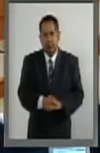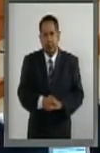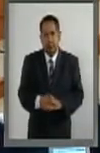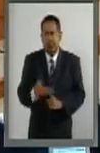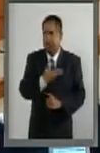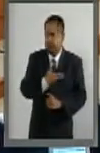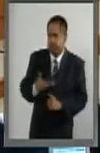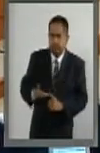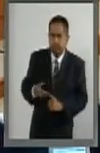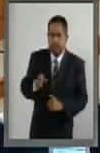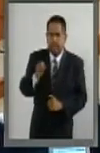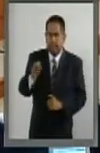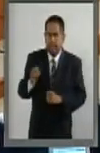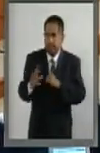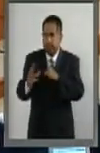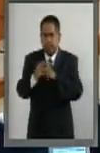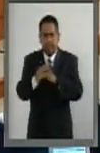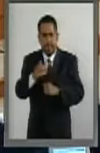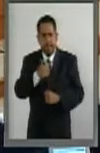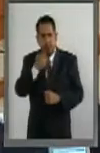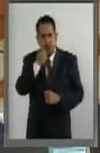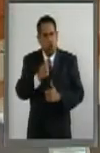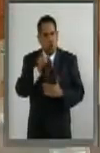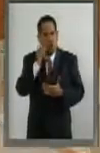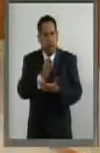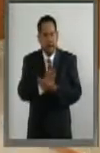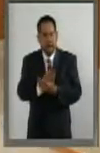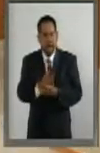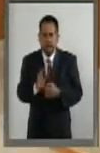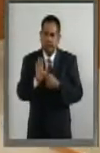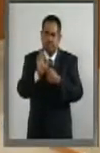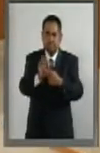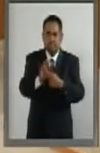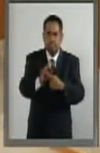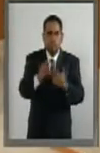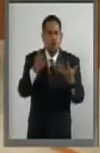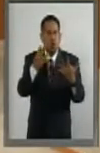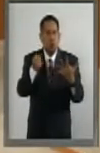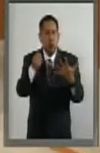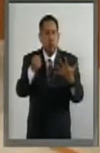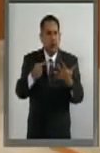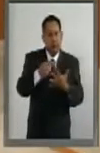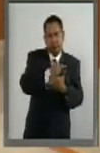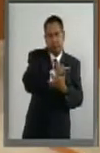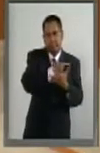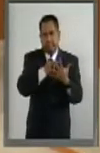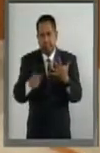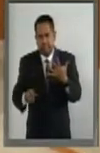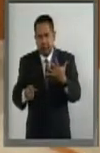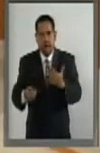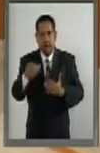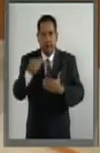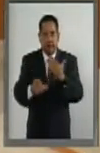Presidente, si se me autoriza, quisiera de una vez presentar los nueve nombramientos que faltan.